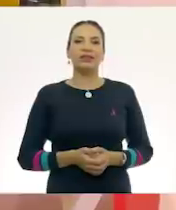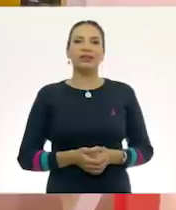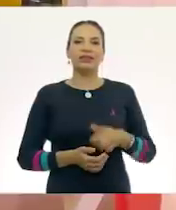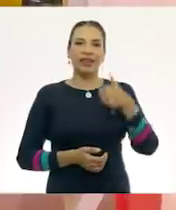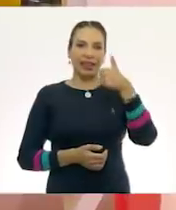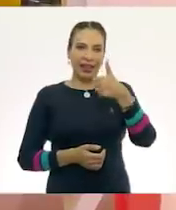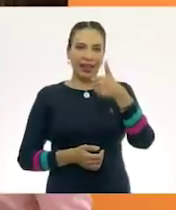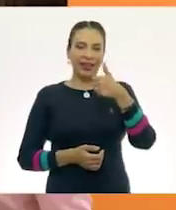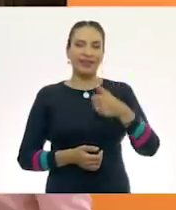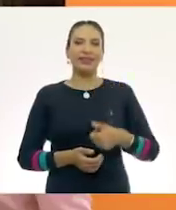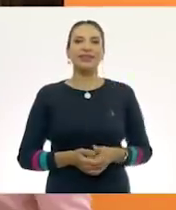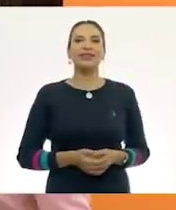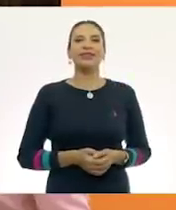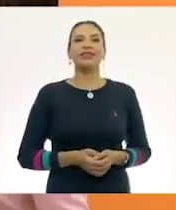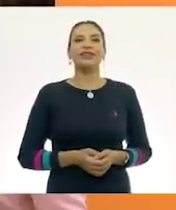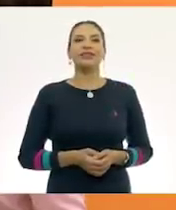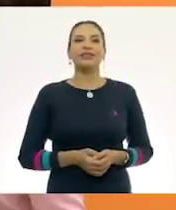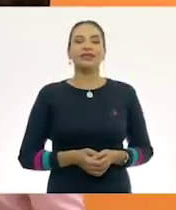seis,